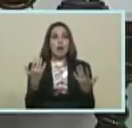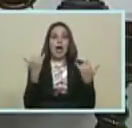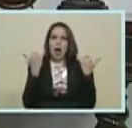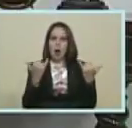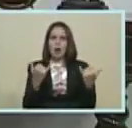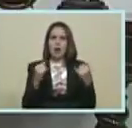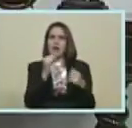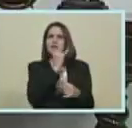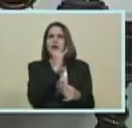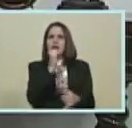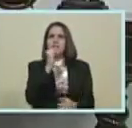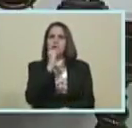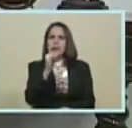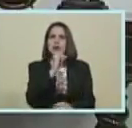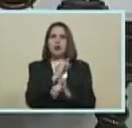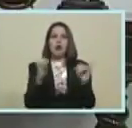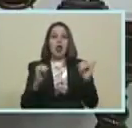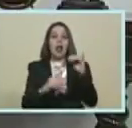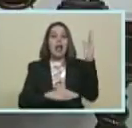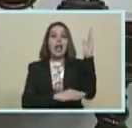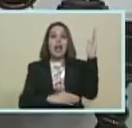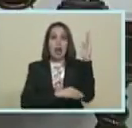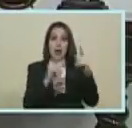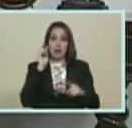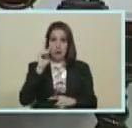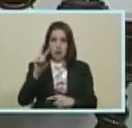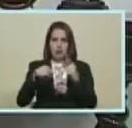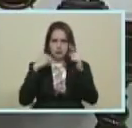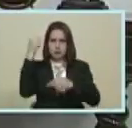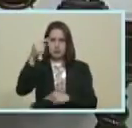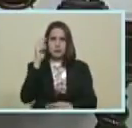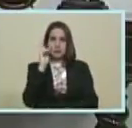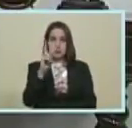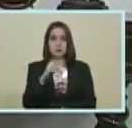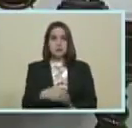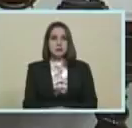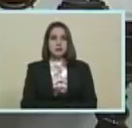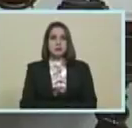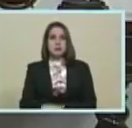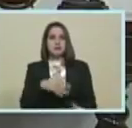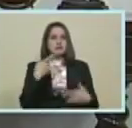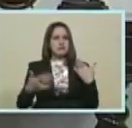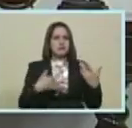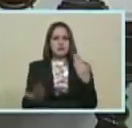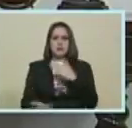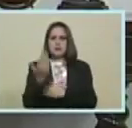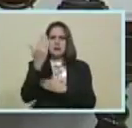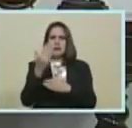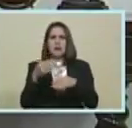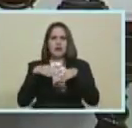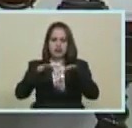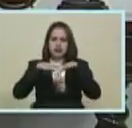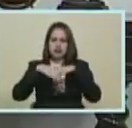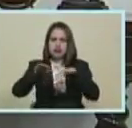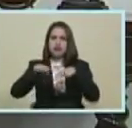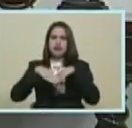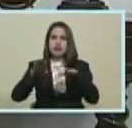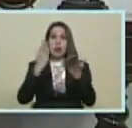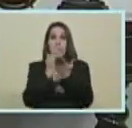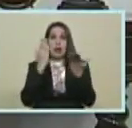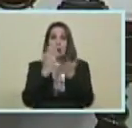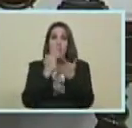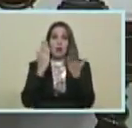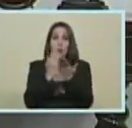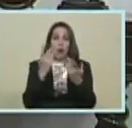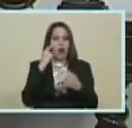pase Ya para despedirnos Al Estado Lara Allá estamos Vamos a reactivar La textilera Productiva Fábrica Escuela El